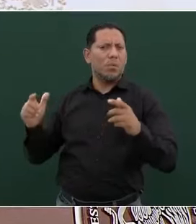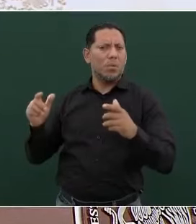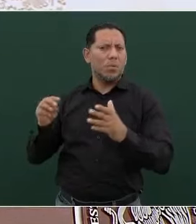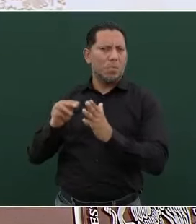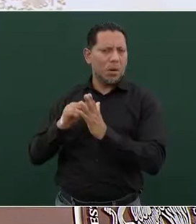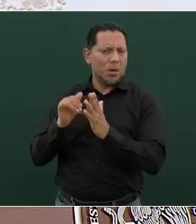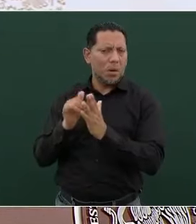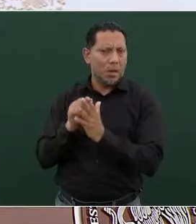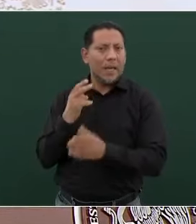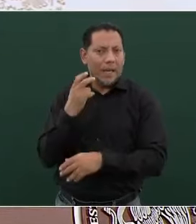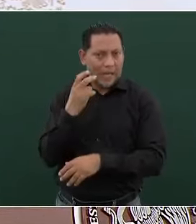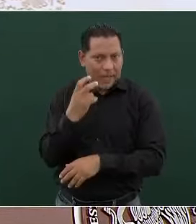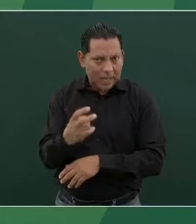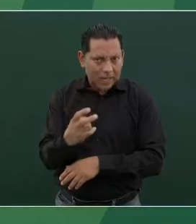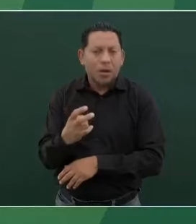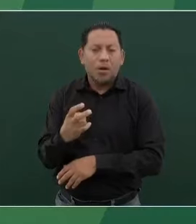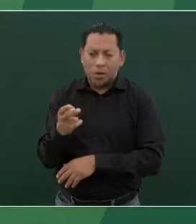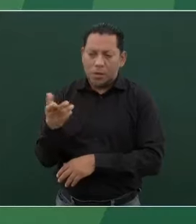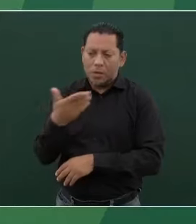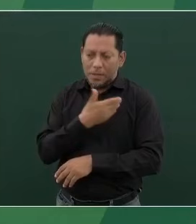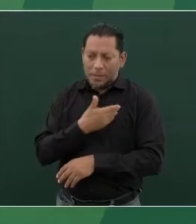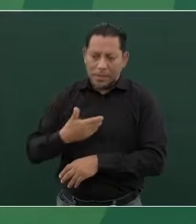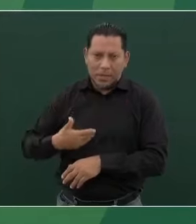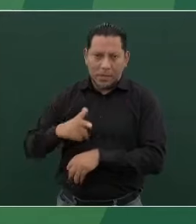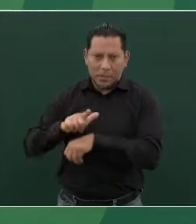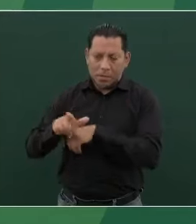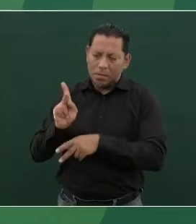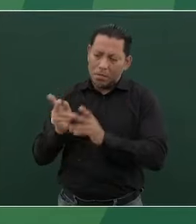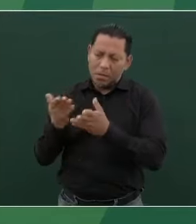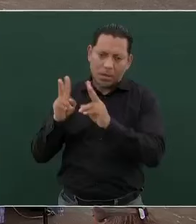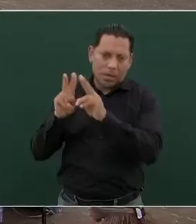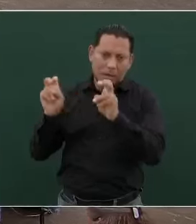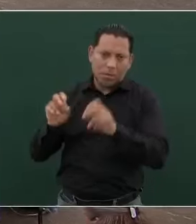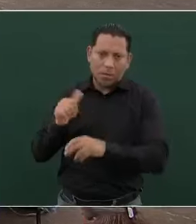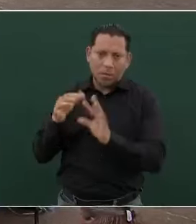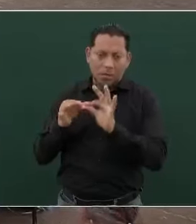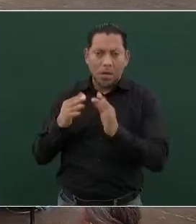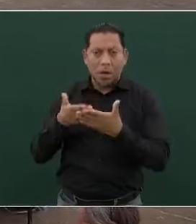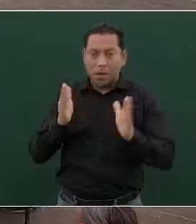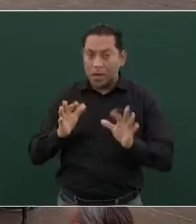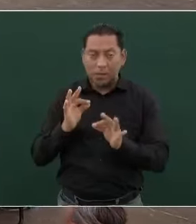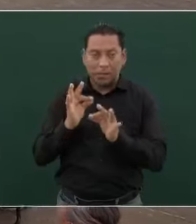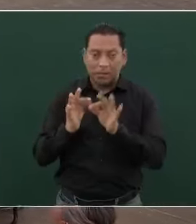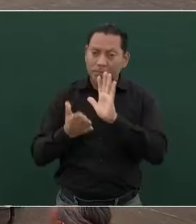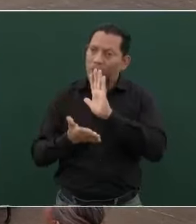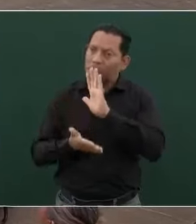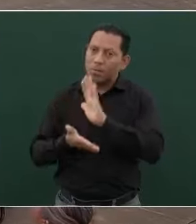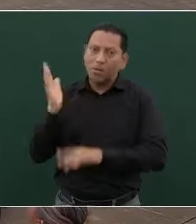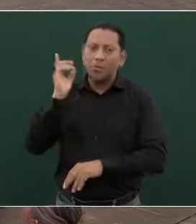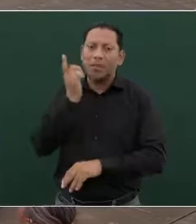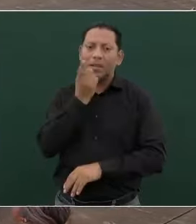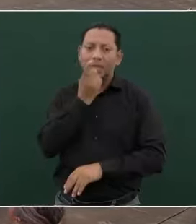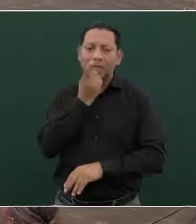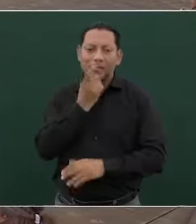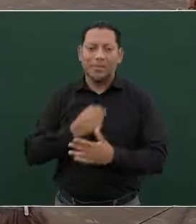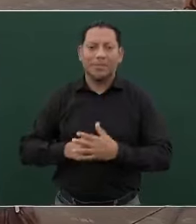Entonces, de eso vamos a hablar con el presidente y de otras cosas. Ahora sí, vámonos al desayuno.